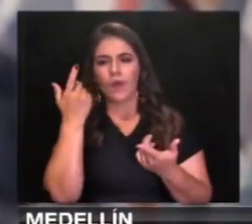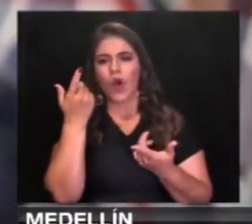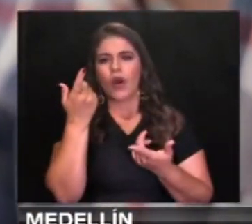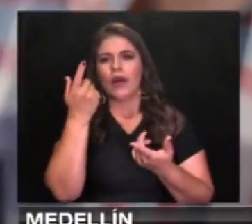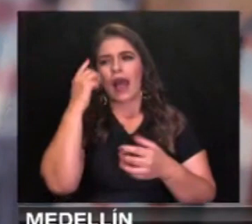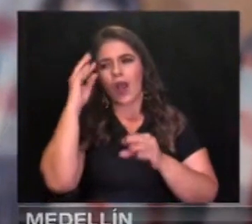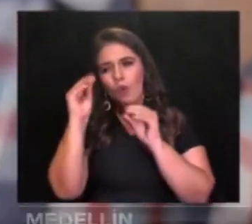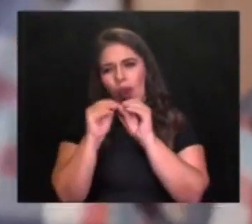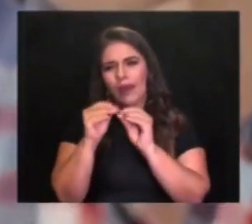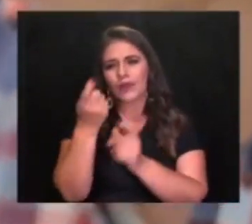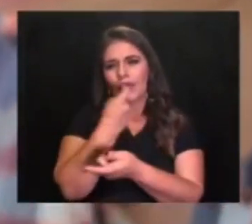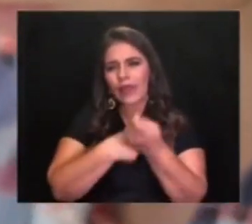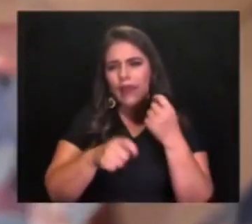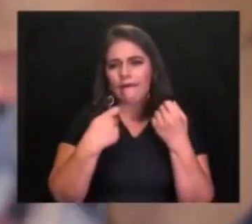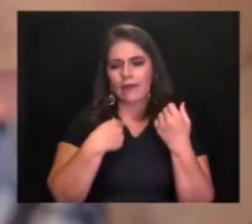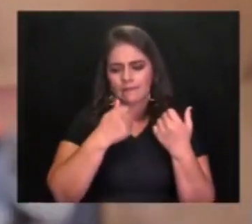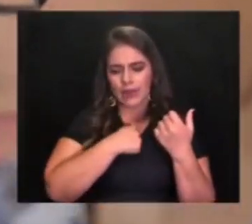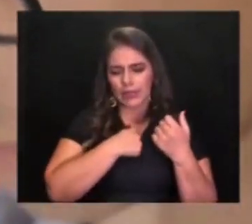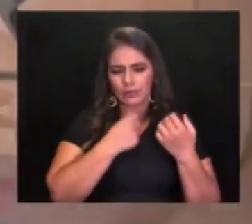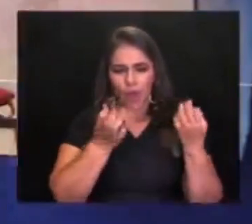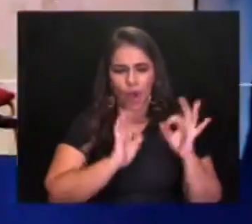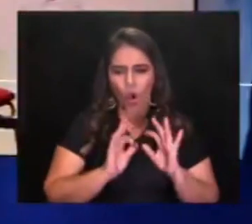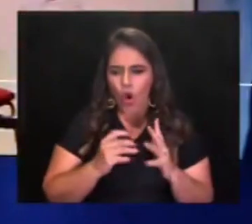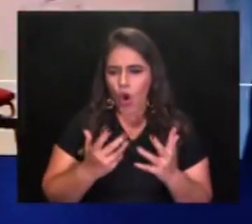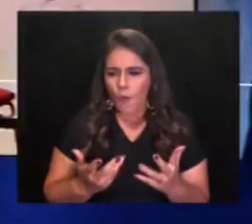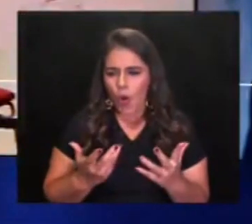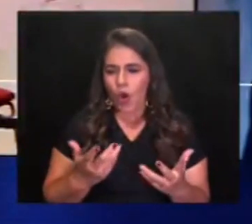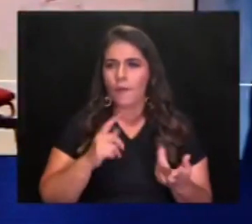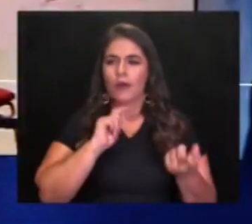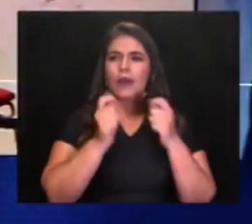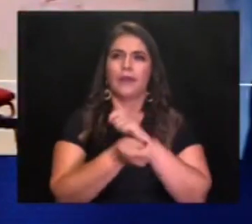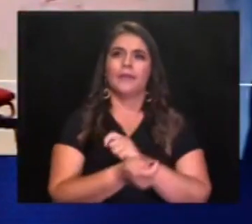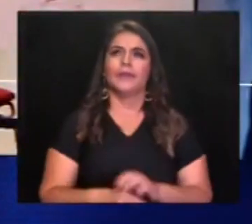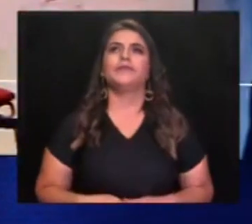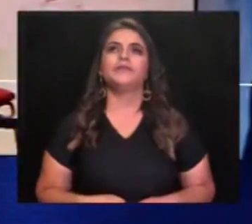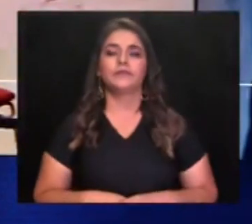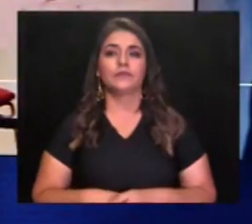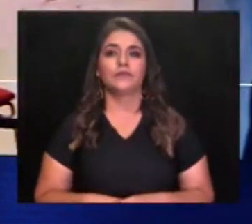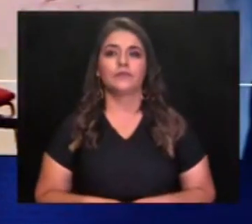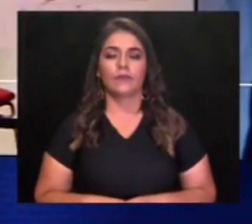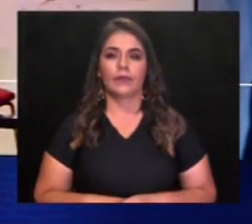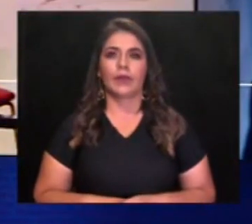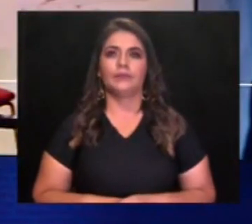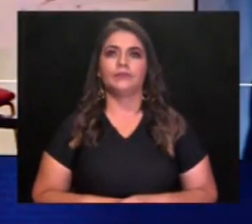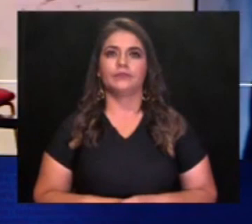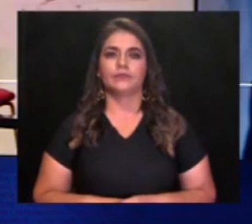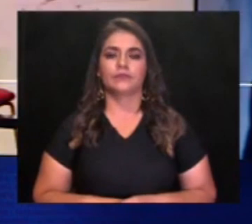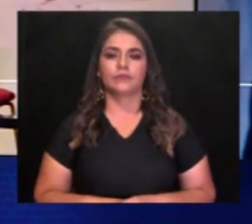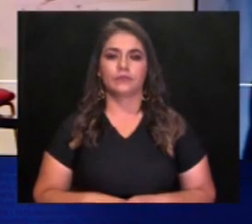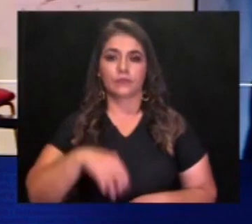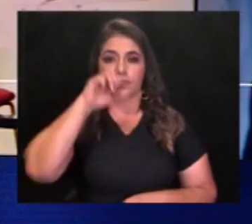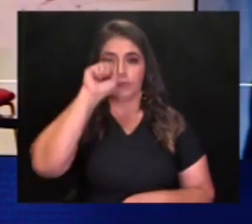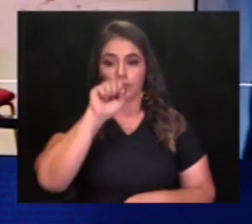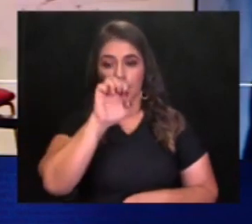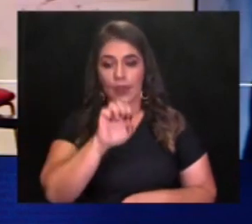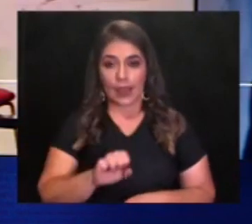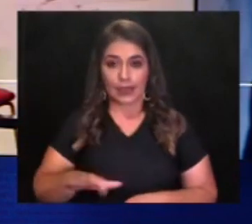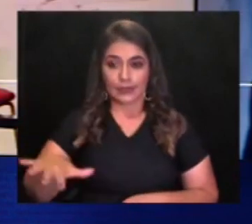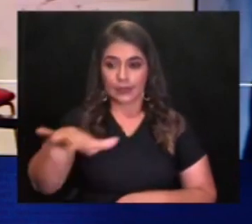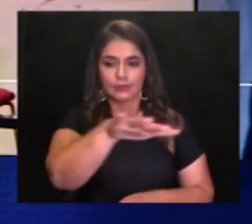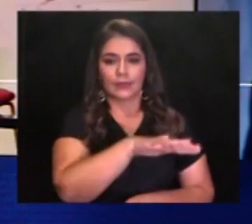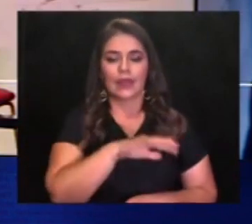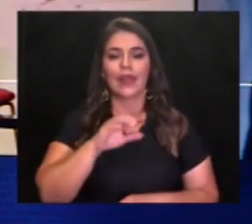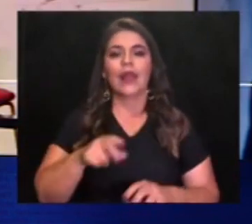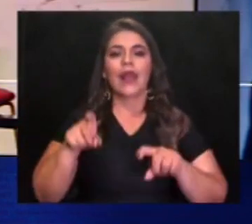emergencia de acuerdo de reorganización. Vamos al suroeste. En Jericó, un grupo de habitantes y también instituciones de este